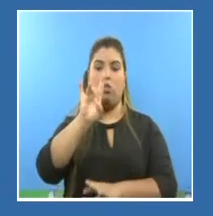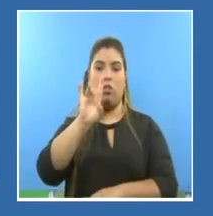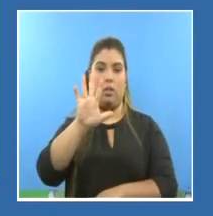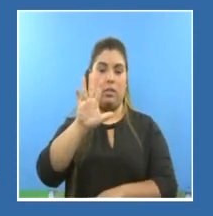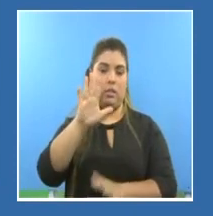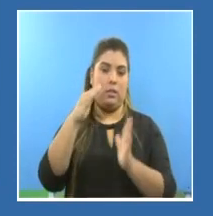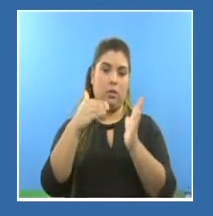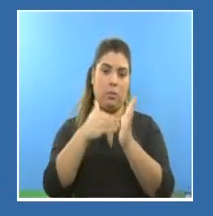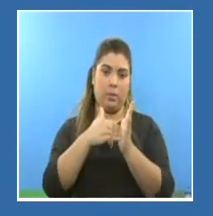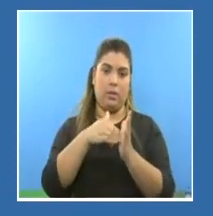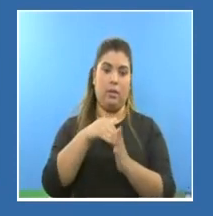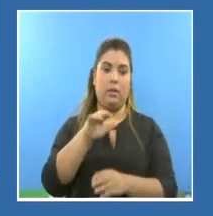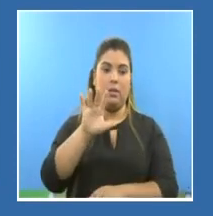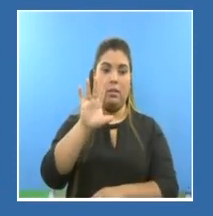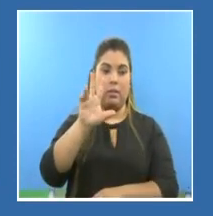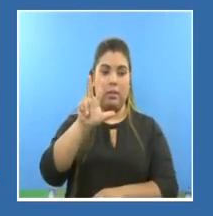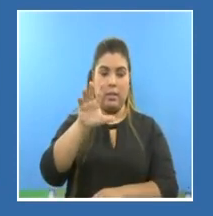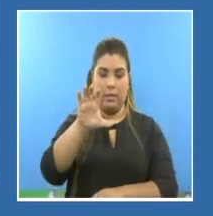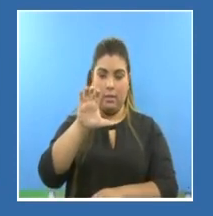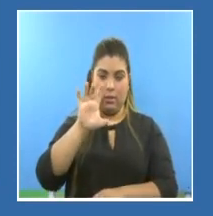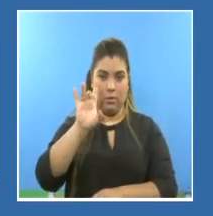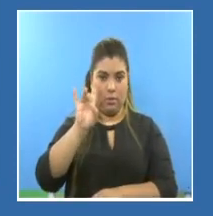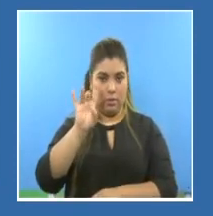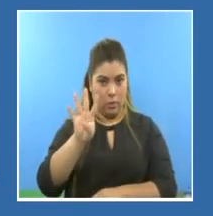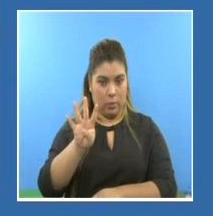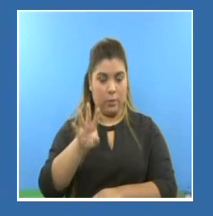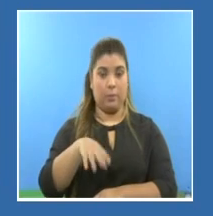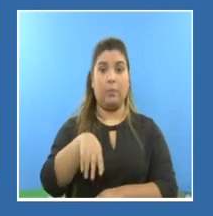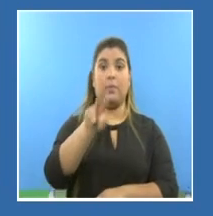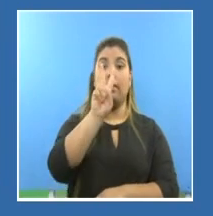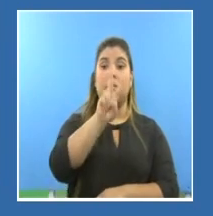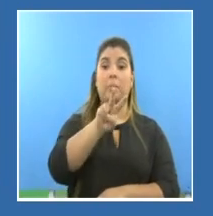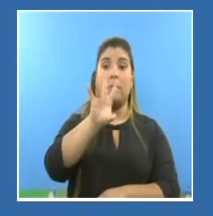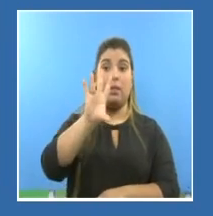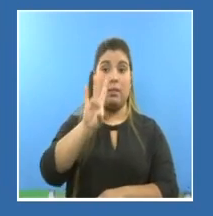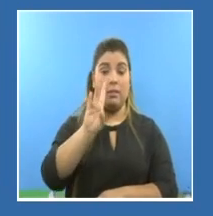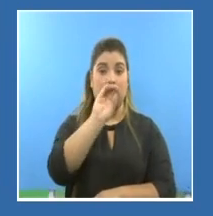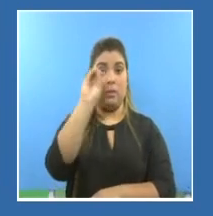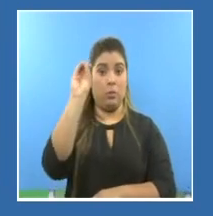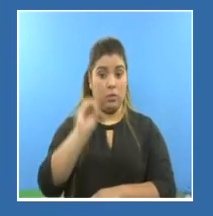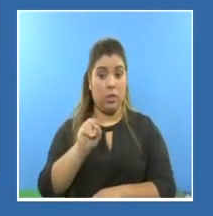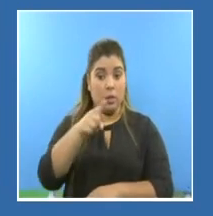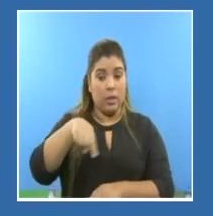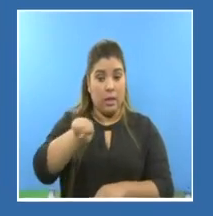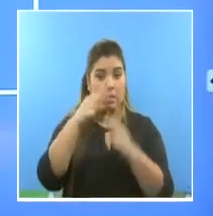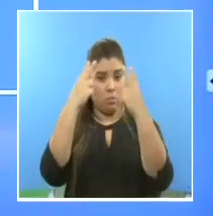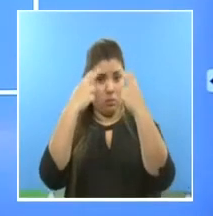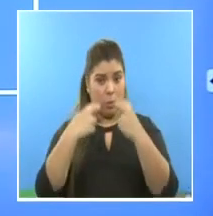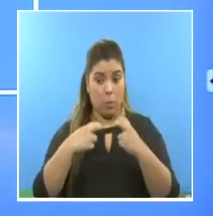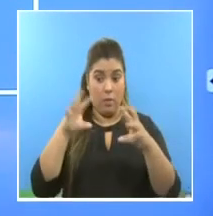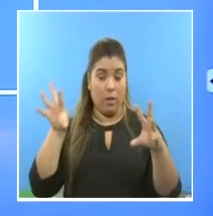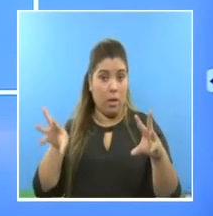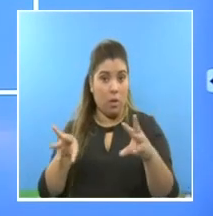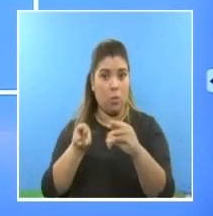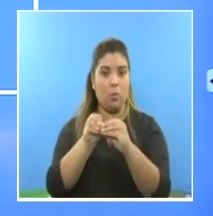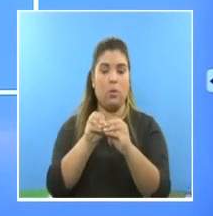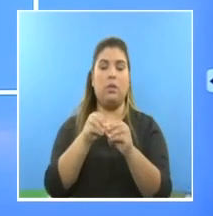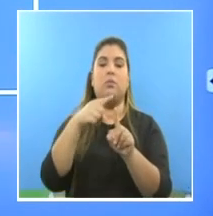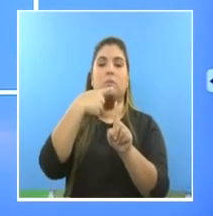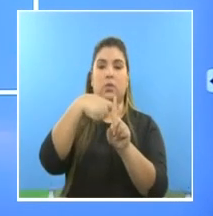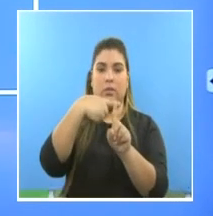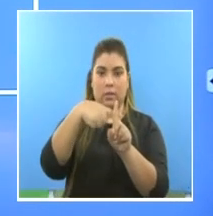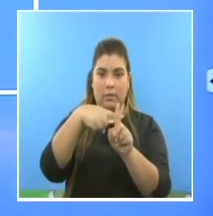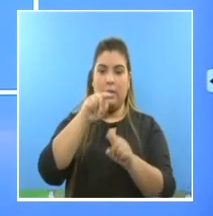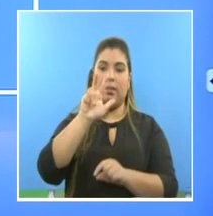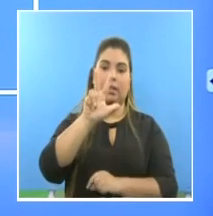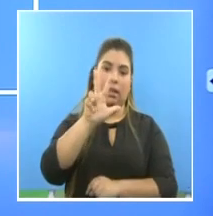.384, y el 27% de esas pruebas acumuladas son